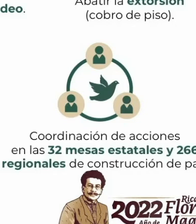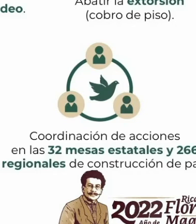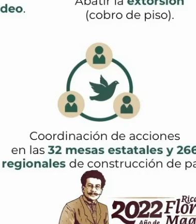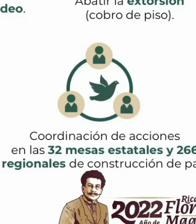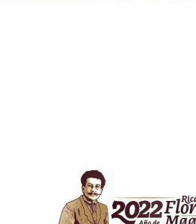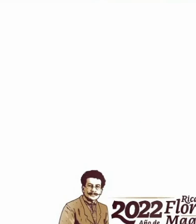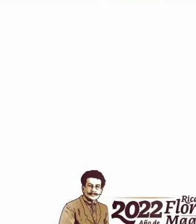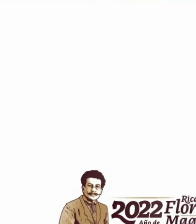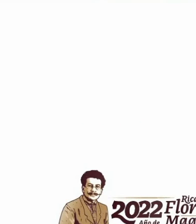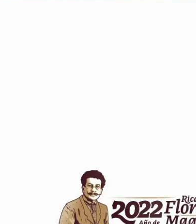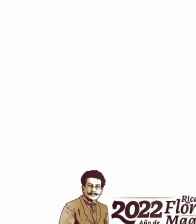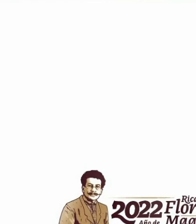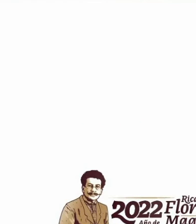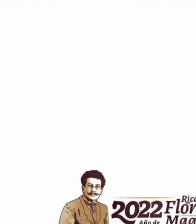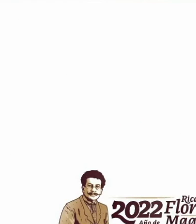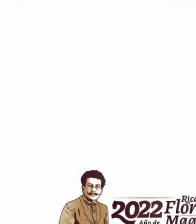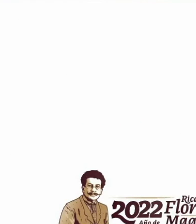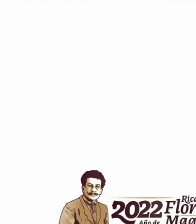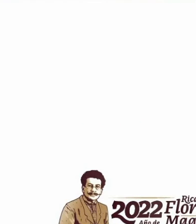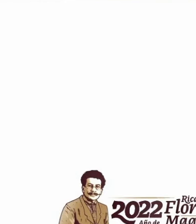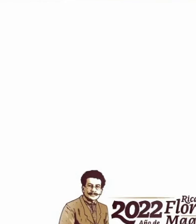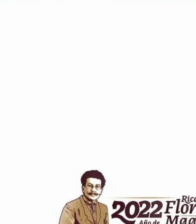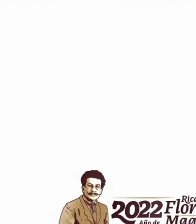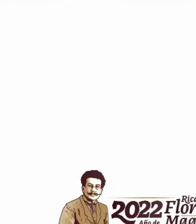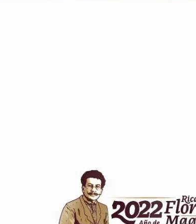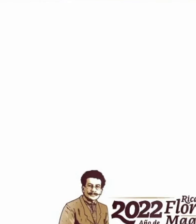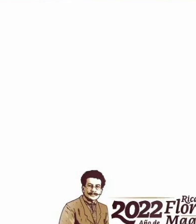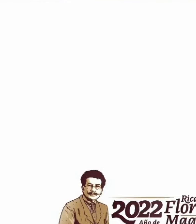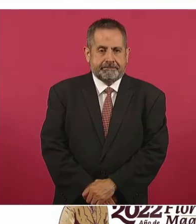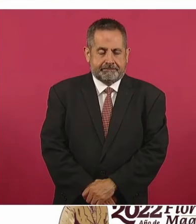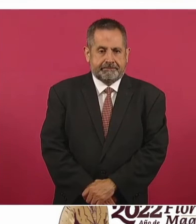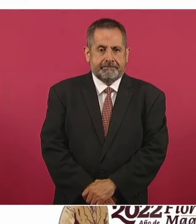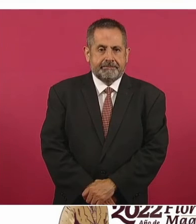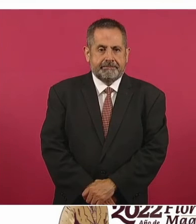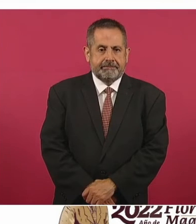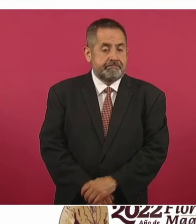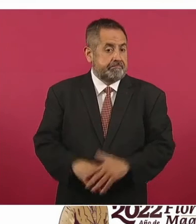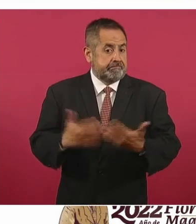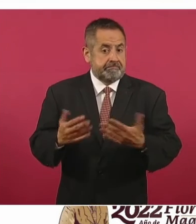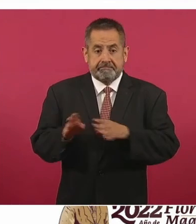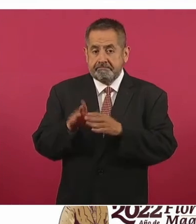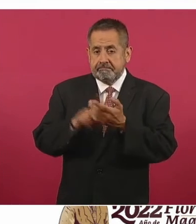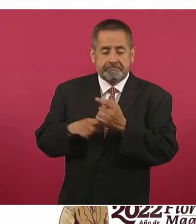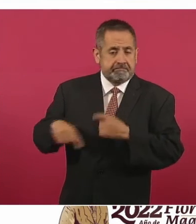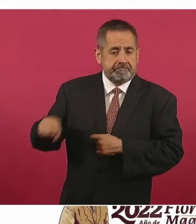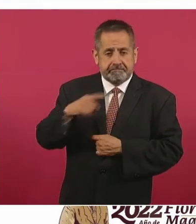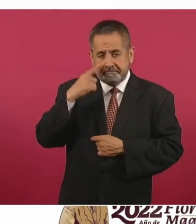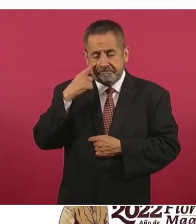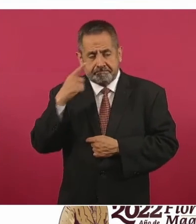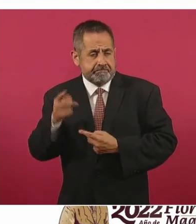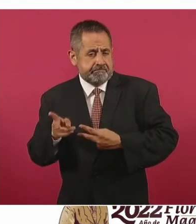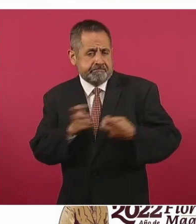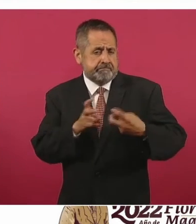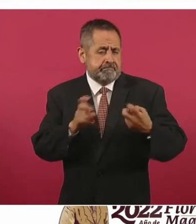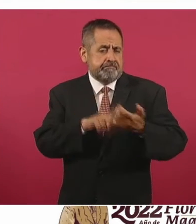En relación con el robo de hidrocarburos y el desvío de miles de barriles al día por el mercado ilícito,